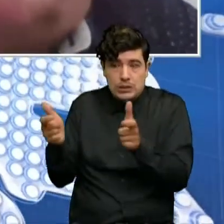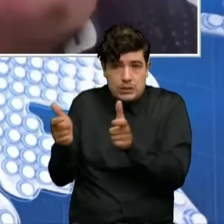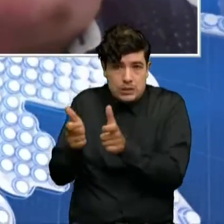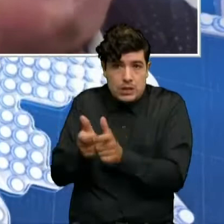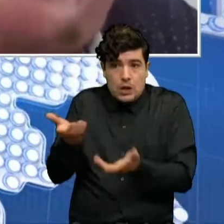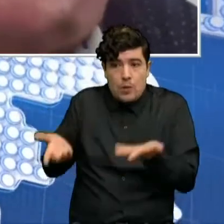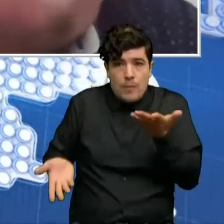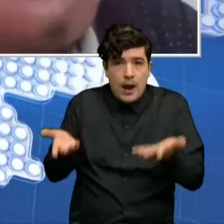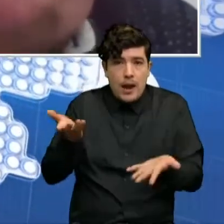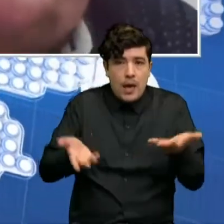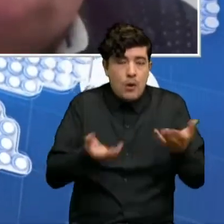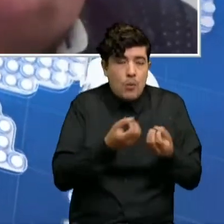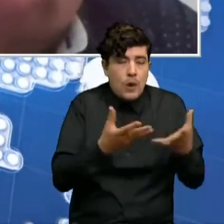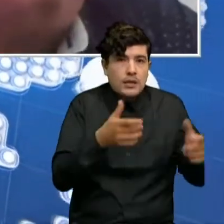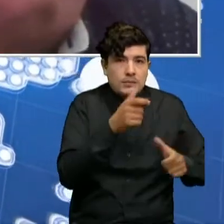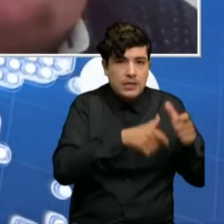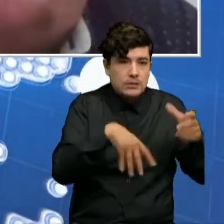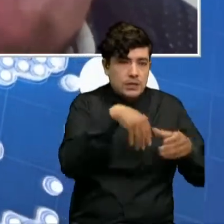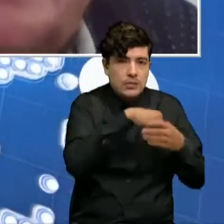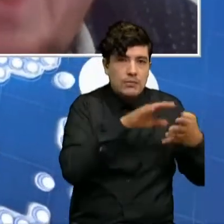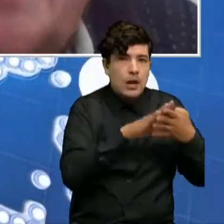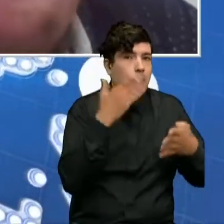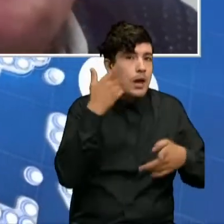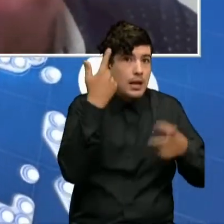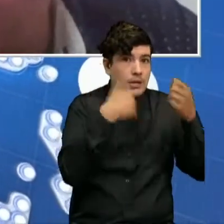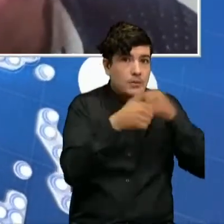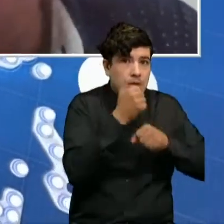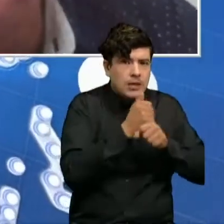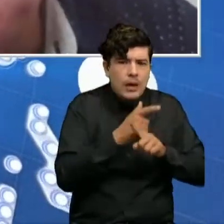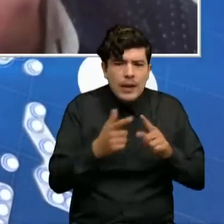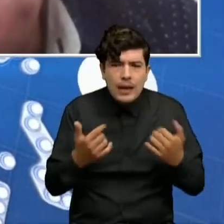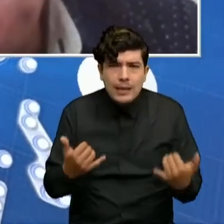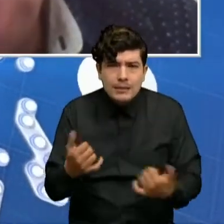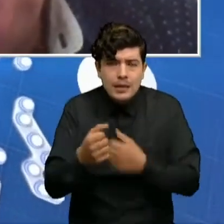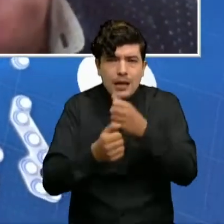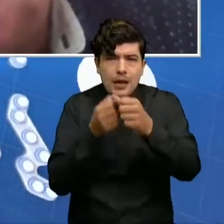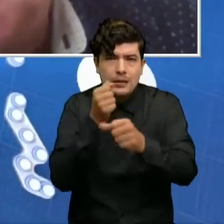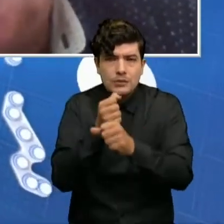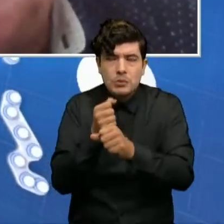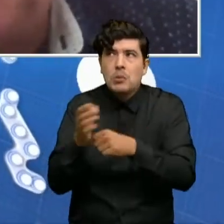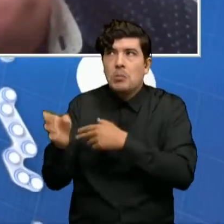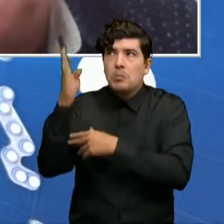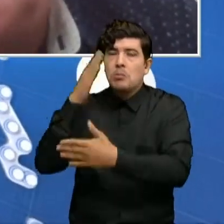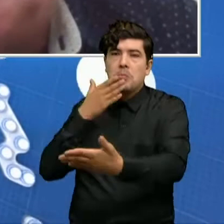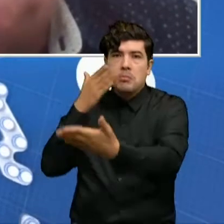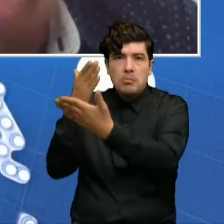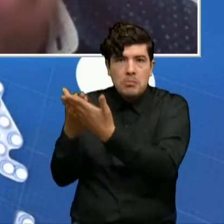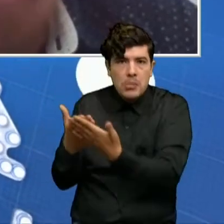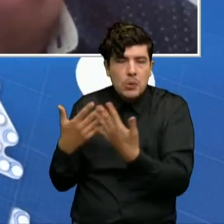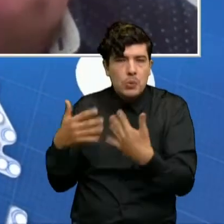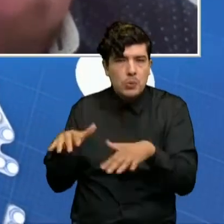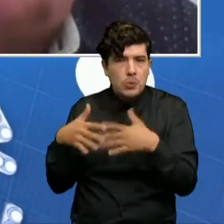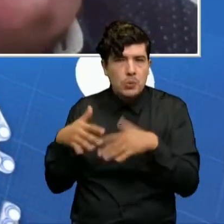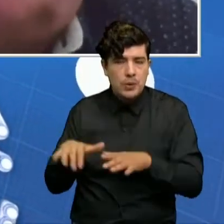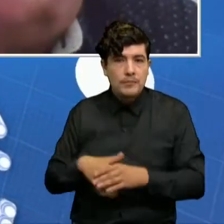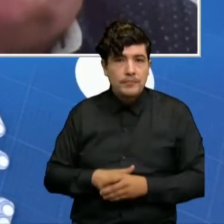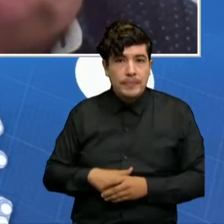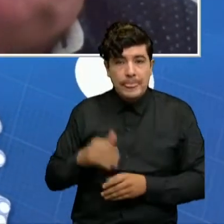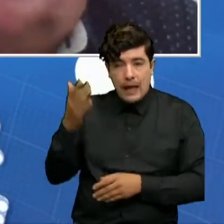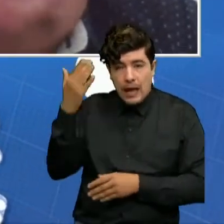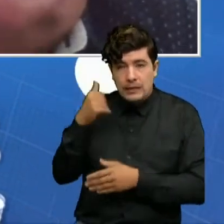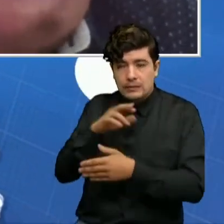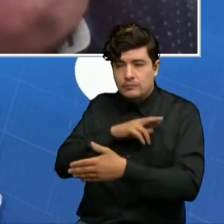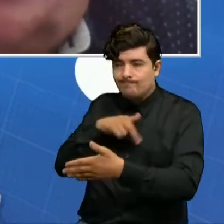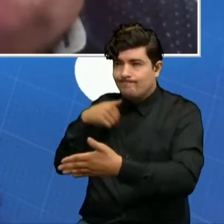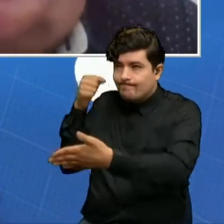comparado con la cantidad de internos que había el año anterior. Este año, gracias a Dios, con todas las presiones que de una u otra manera hemos hecho,